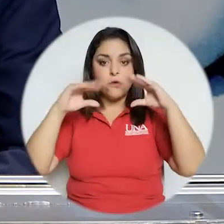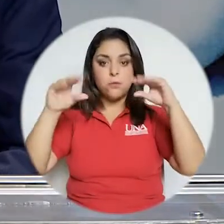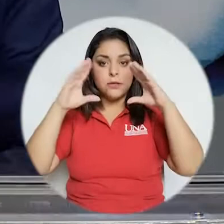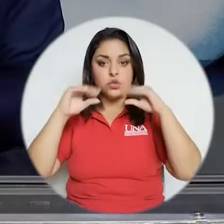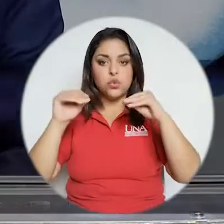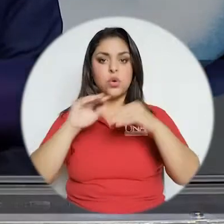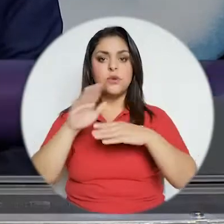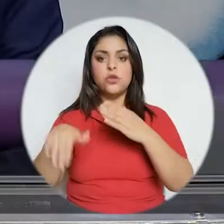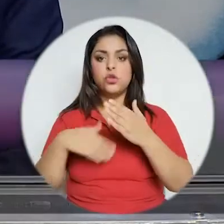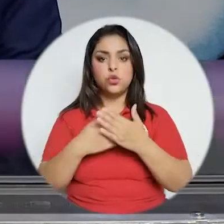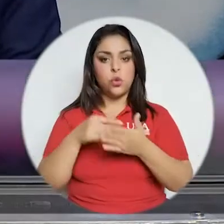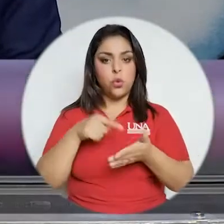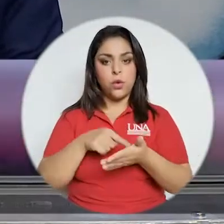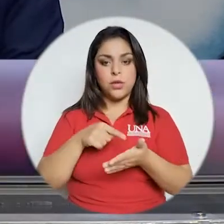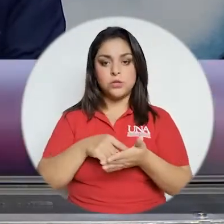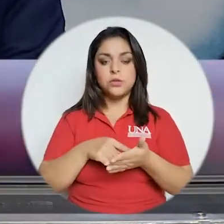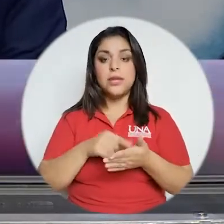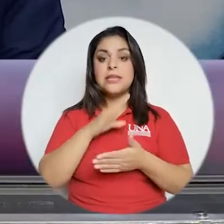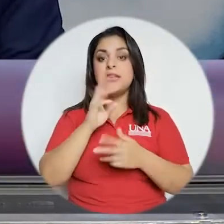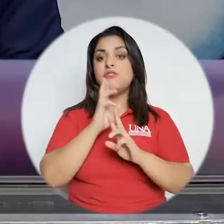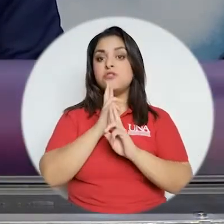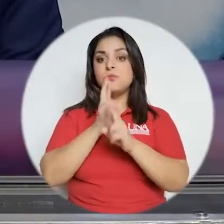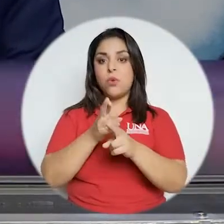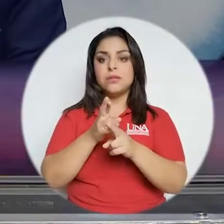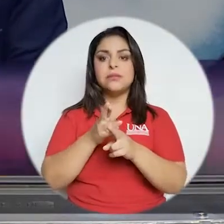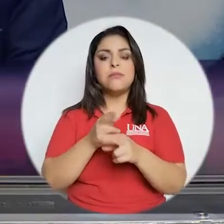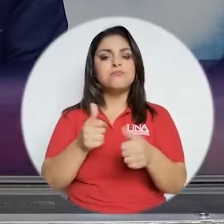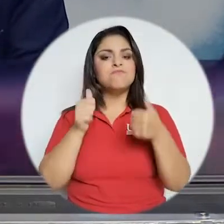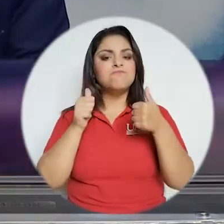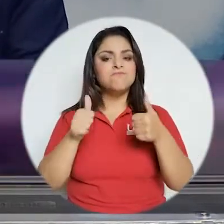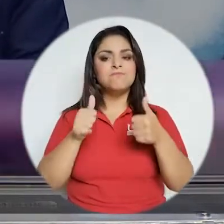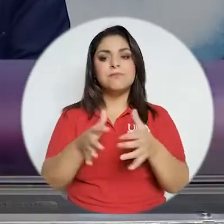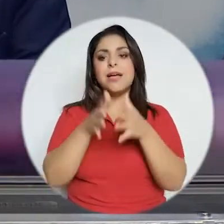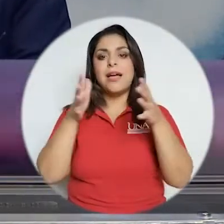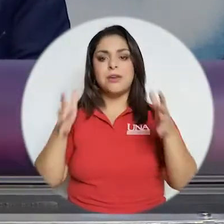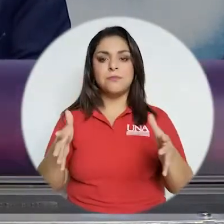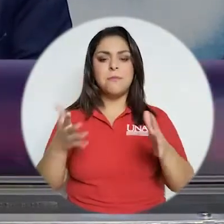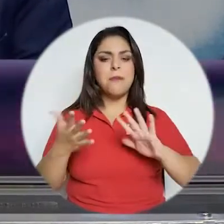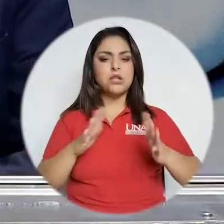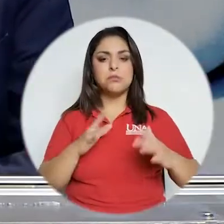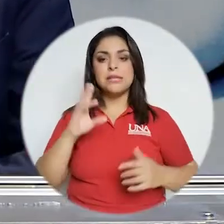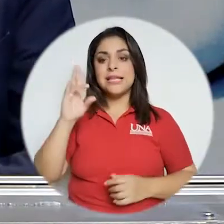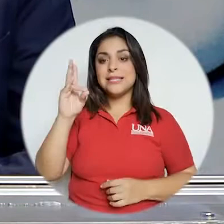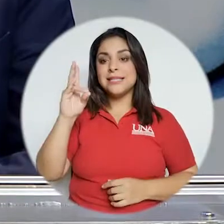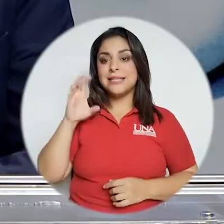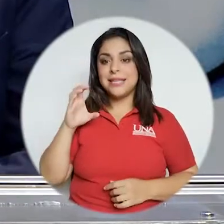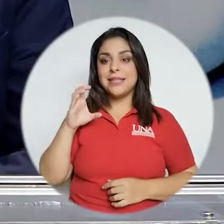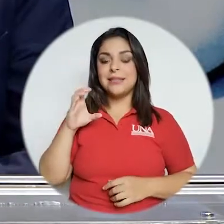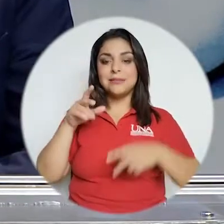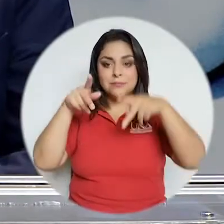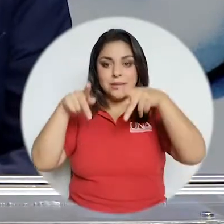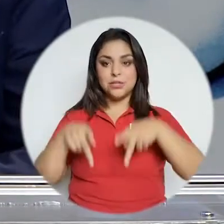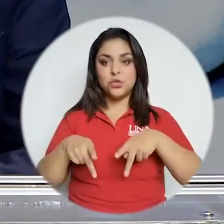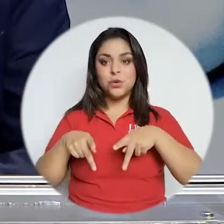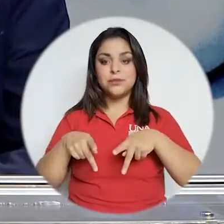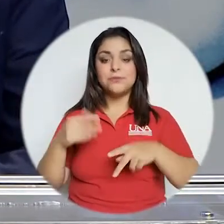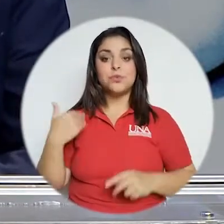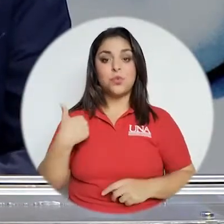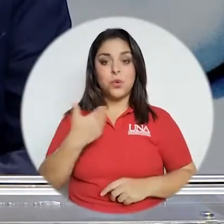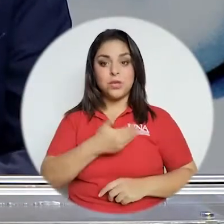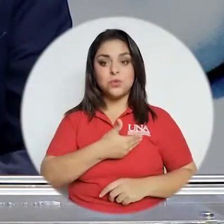de tecnologías de información todo este ámbito y la respuesta fue enorme cerca de 700